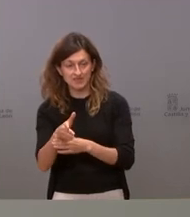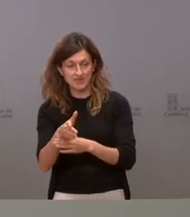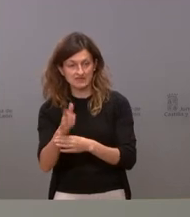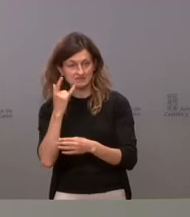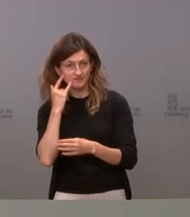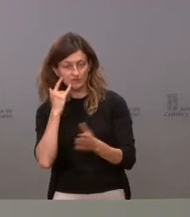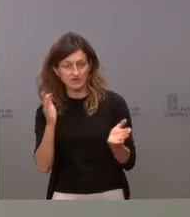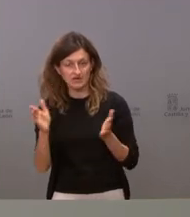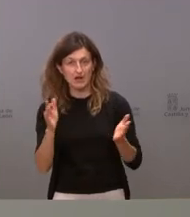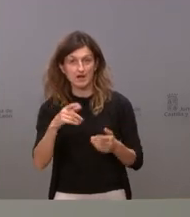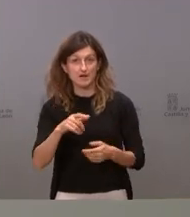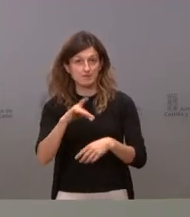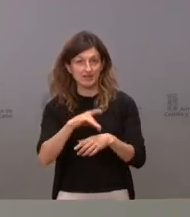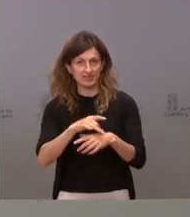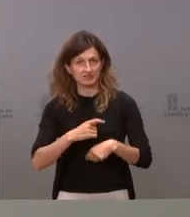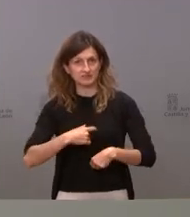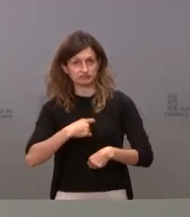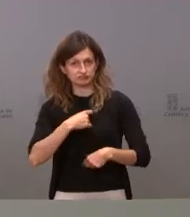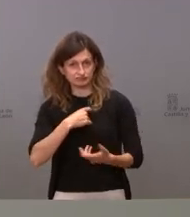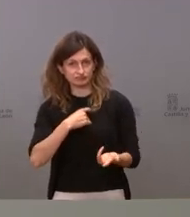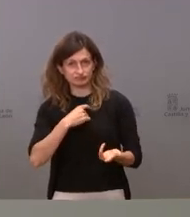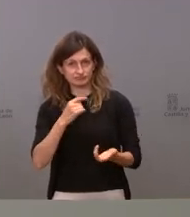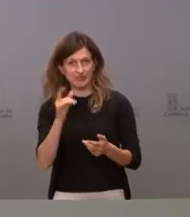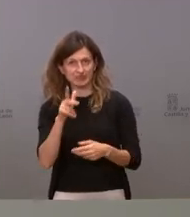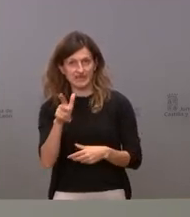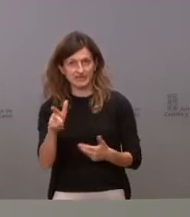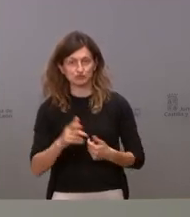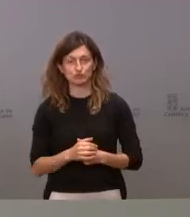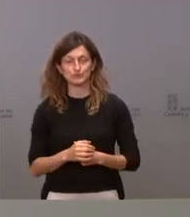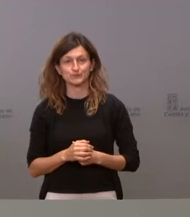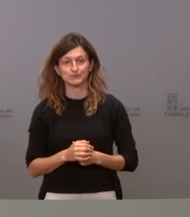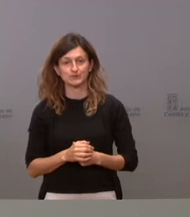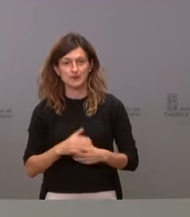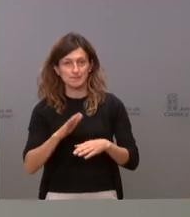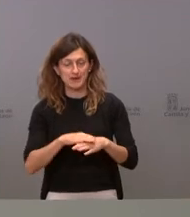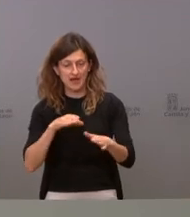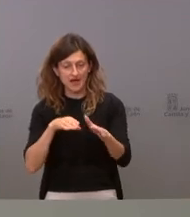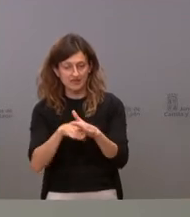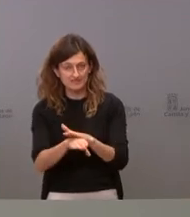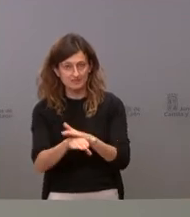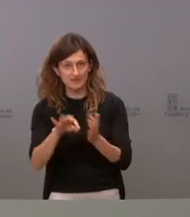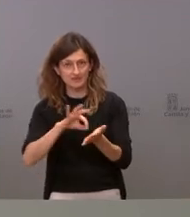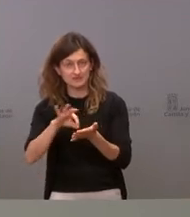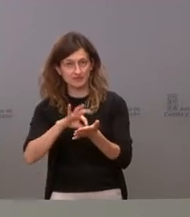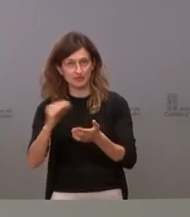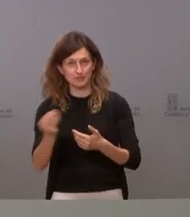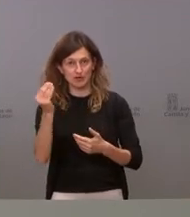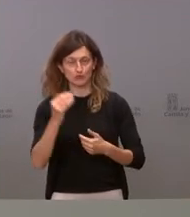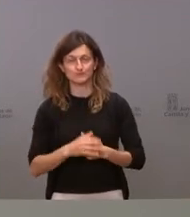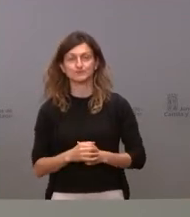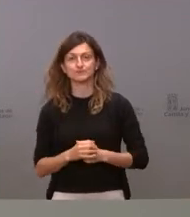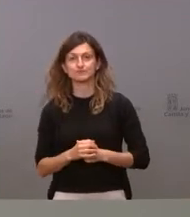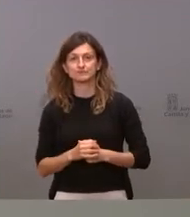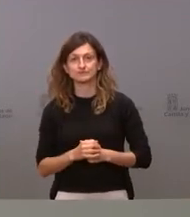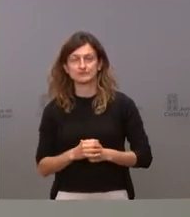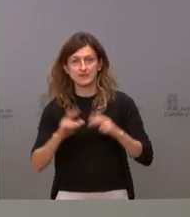nuestros pacientes y por lo tanto es algo que permite mejorar la accesibilidad a nuestro servicio. En cuanto